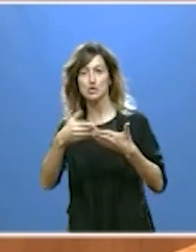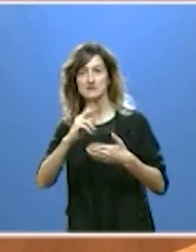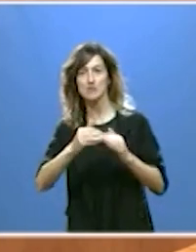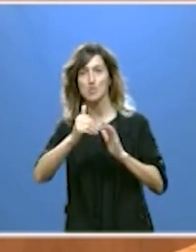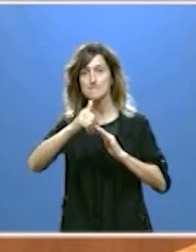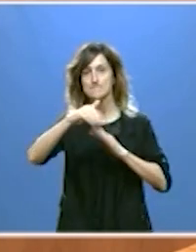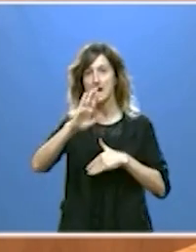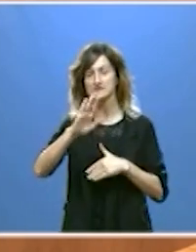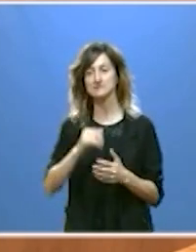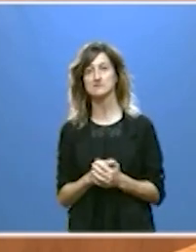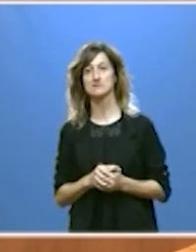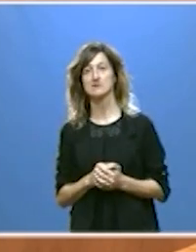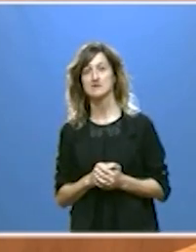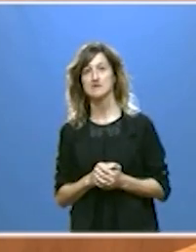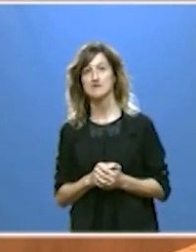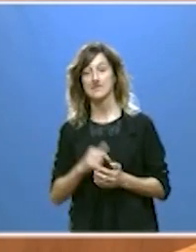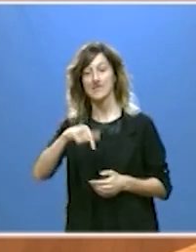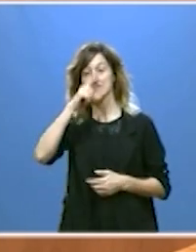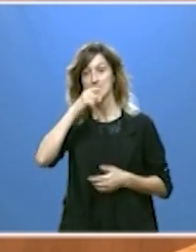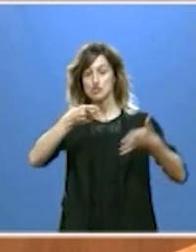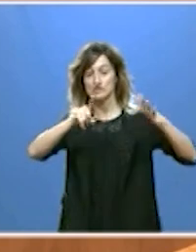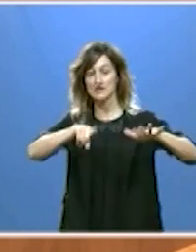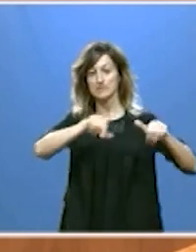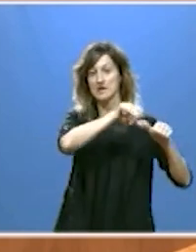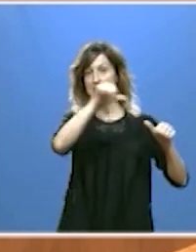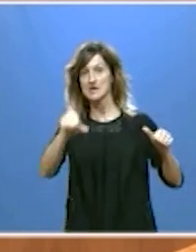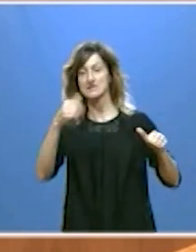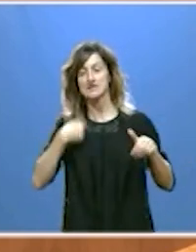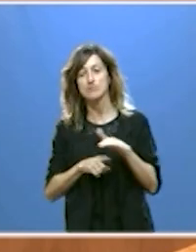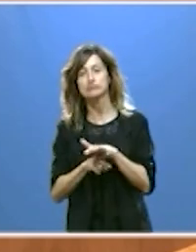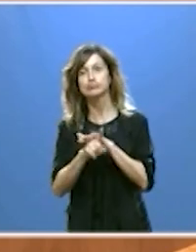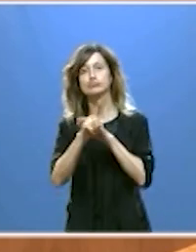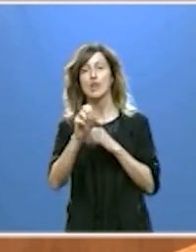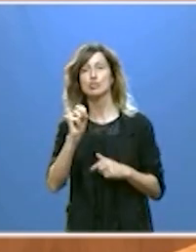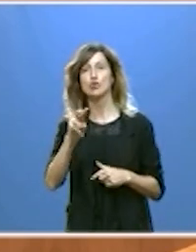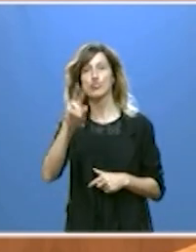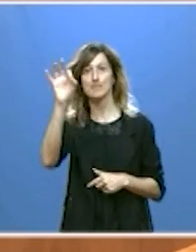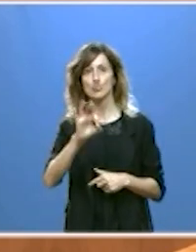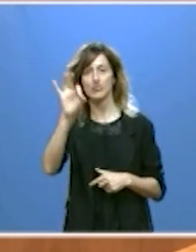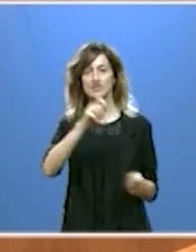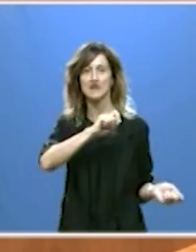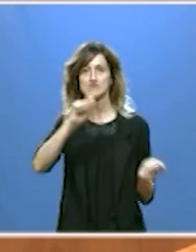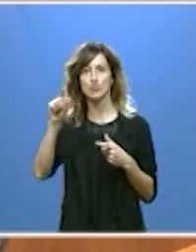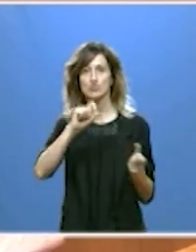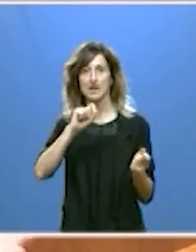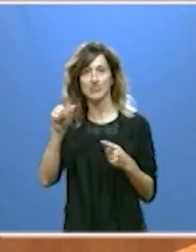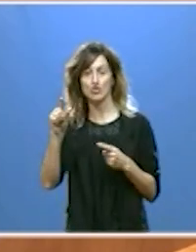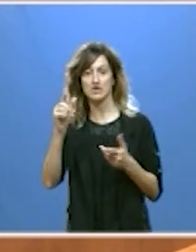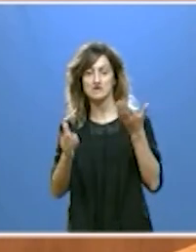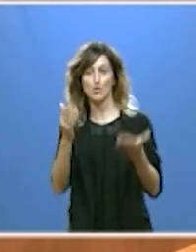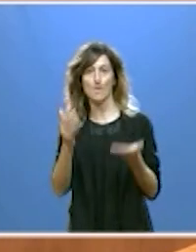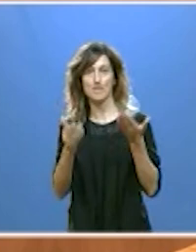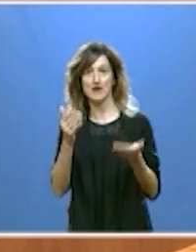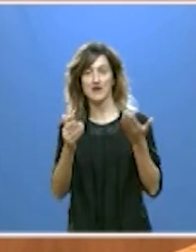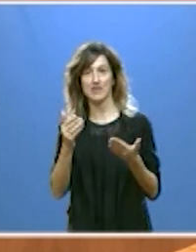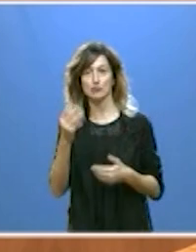y en el primer semestre de este año ya han crecido un 12% las exportaciones con respecto a esos